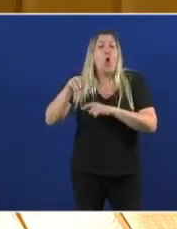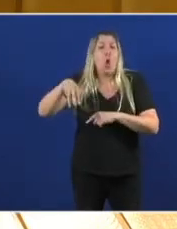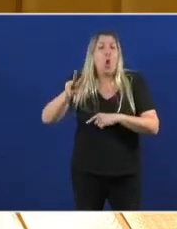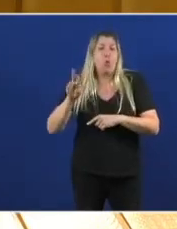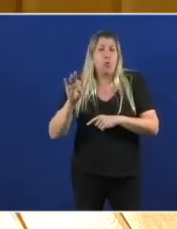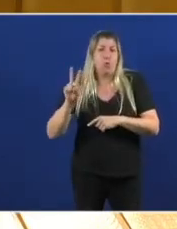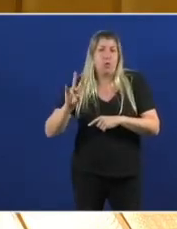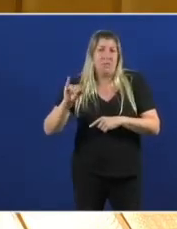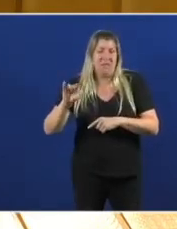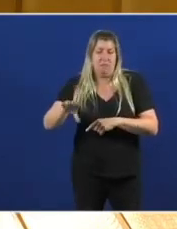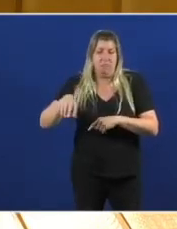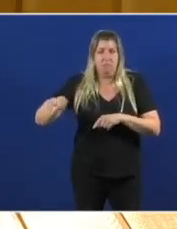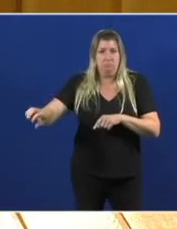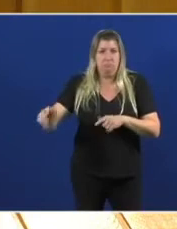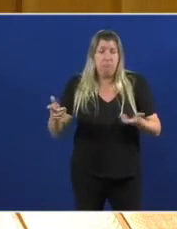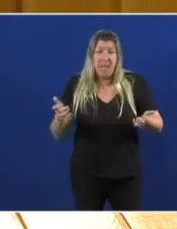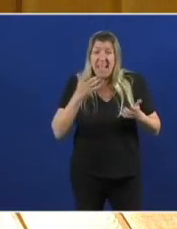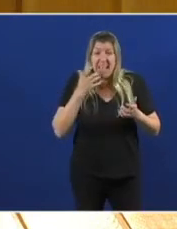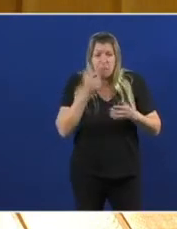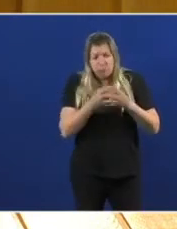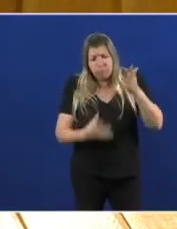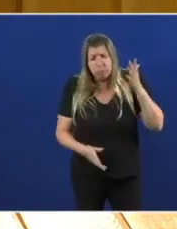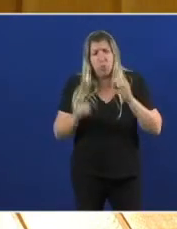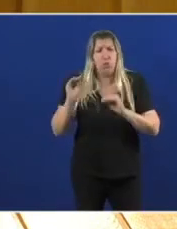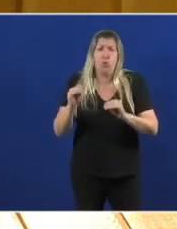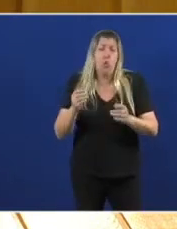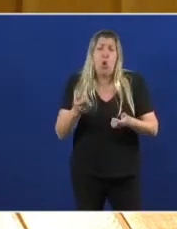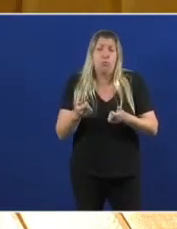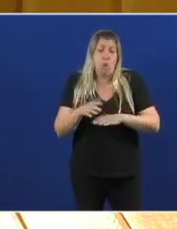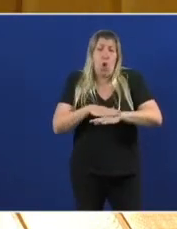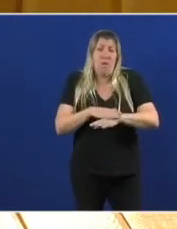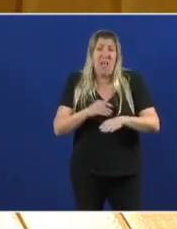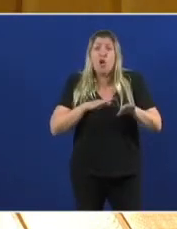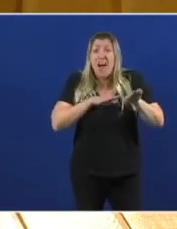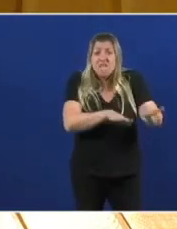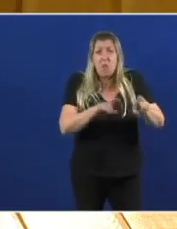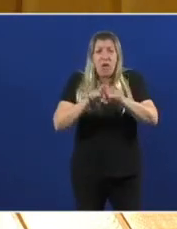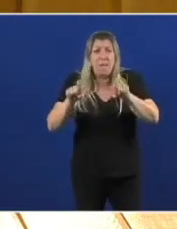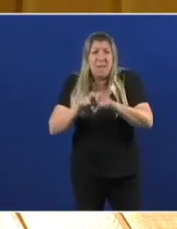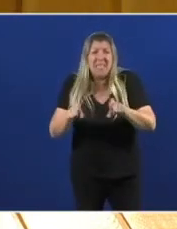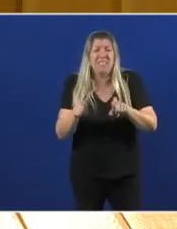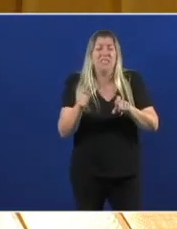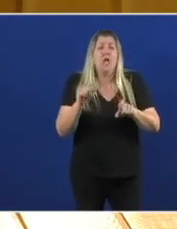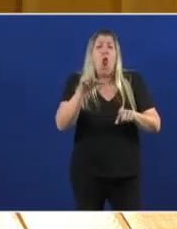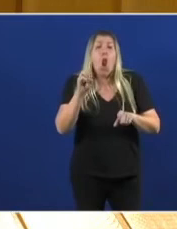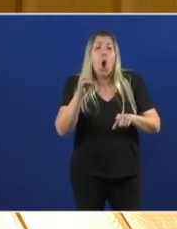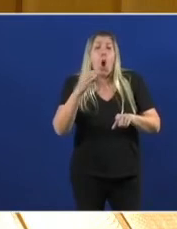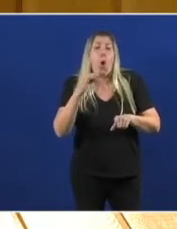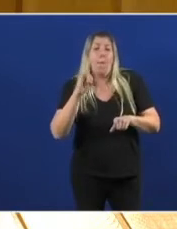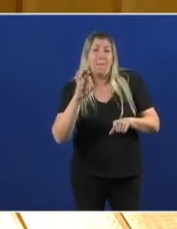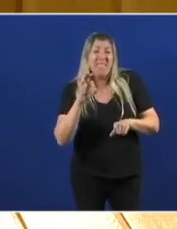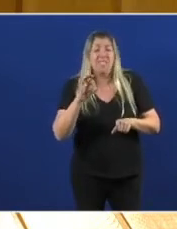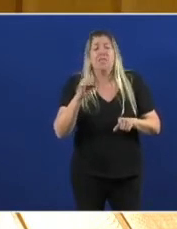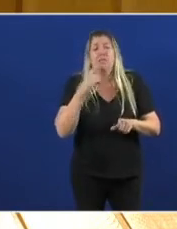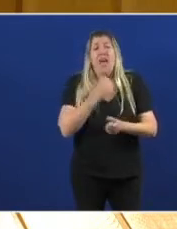Sobran exemplos De como Vostede goberna A favor dos lobbies Económicos Do Partido Popular En contra Dos